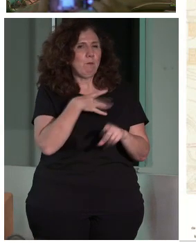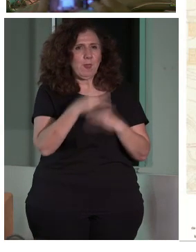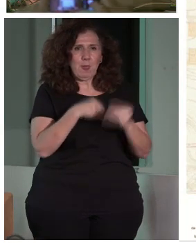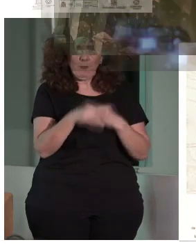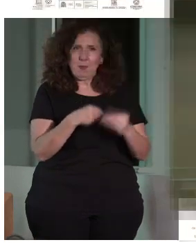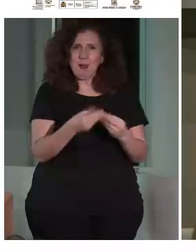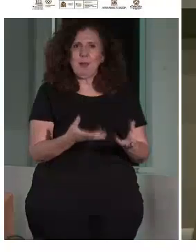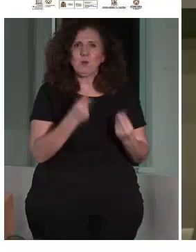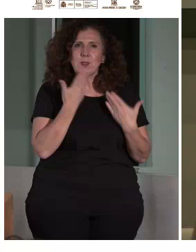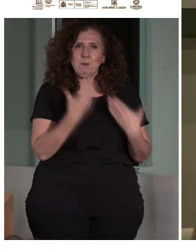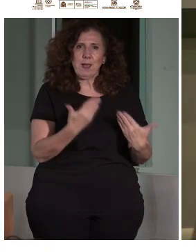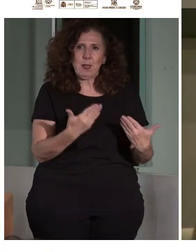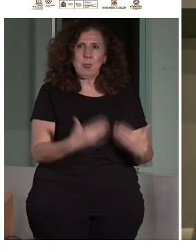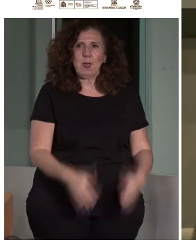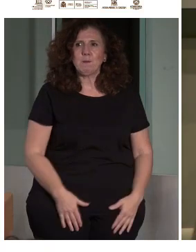Aplausos.